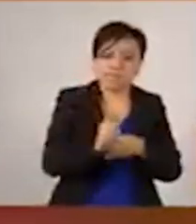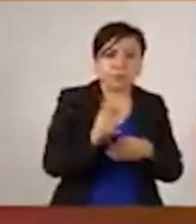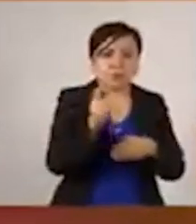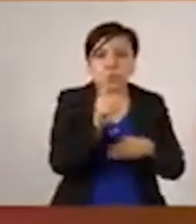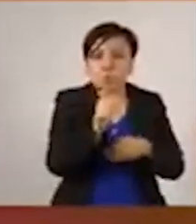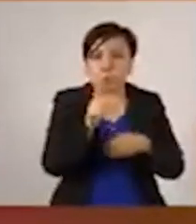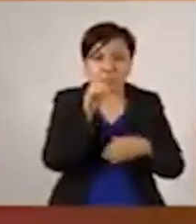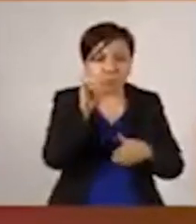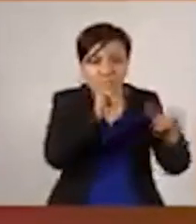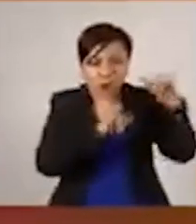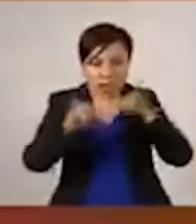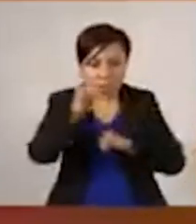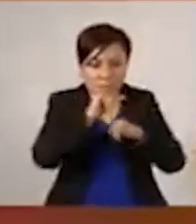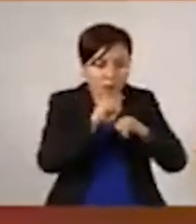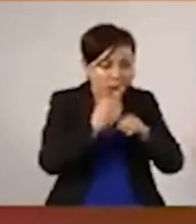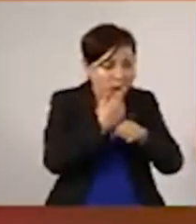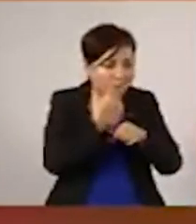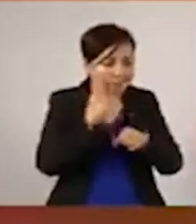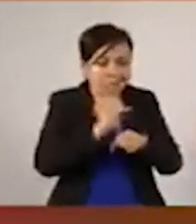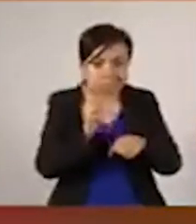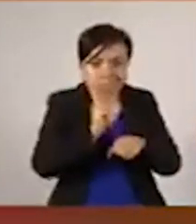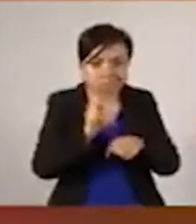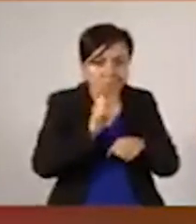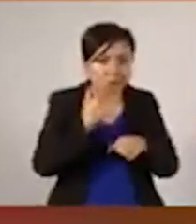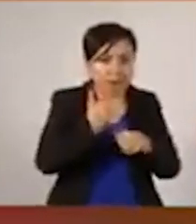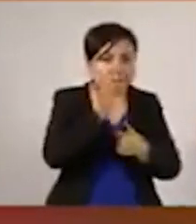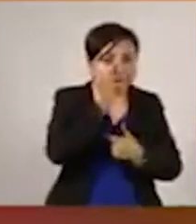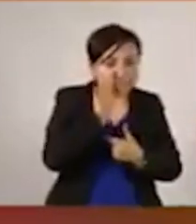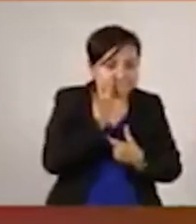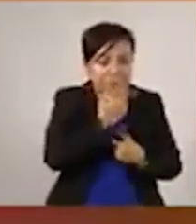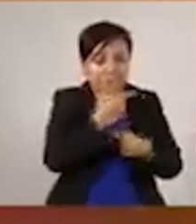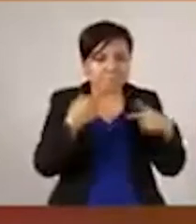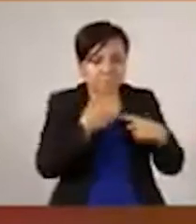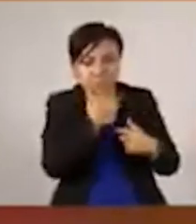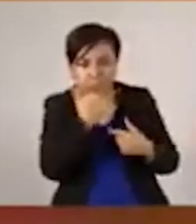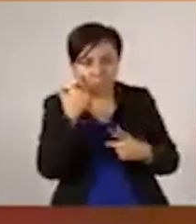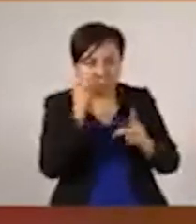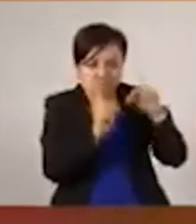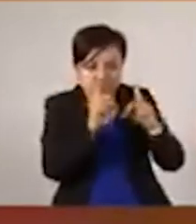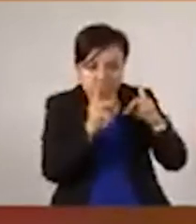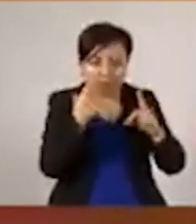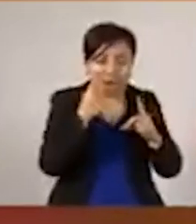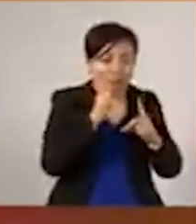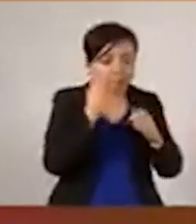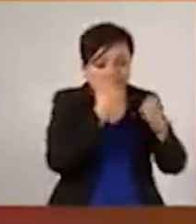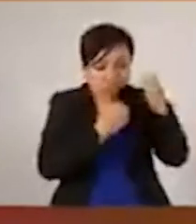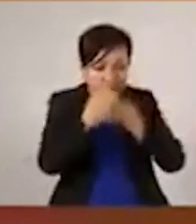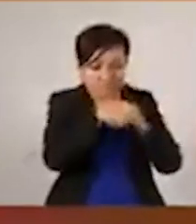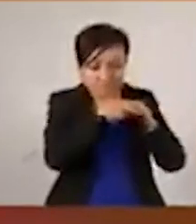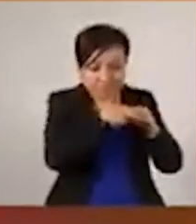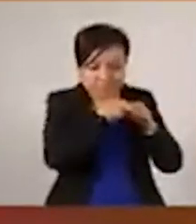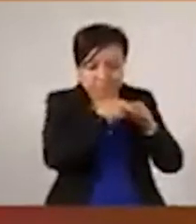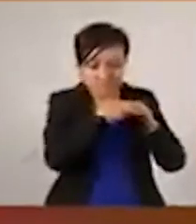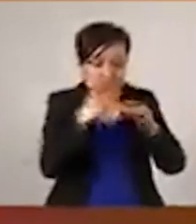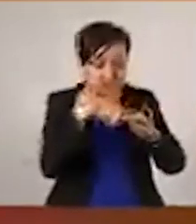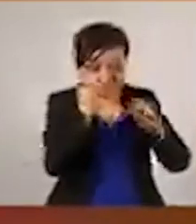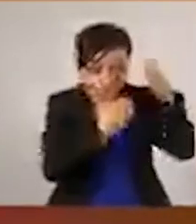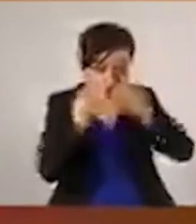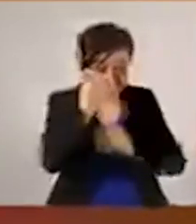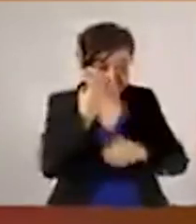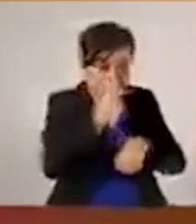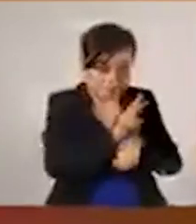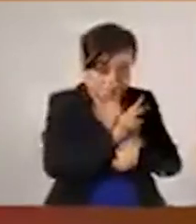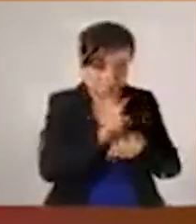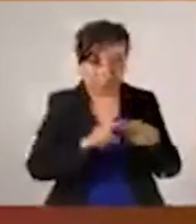pruebas de laboratorio a casos sospechosos y contactos y se les da seguimiento puntual. En la fase dos es un modelo de